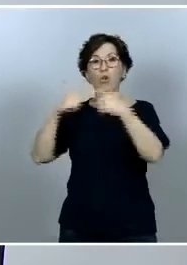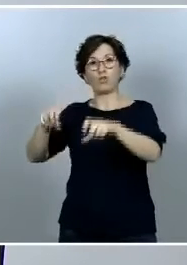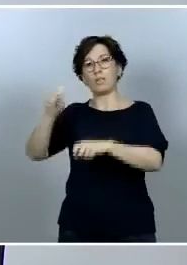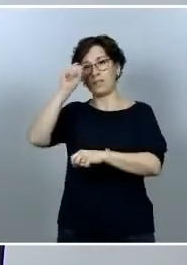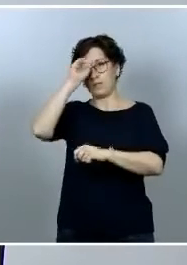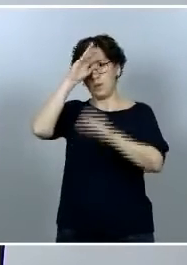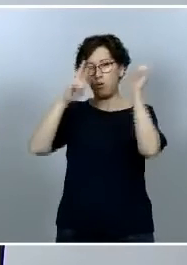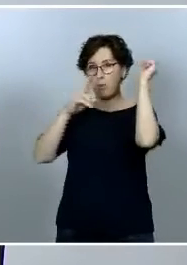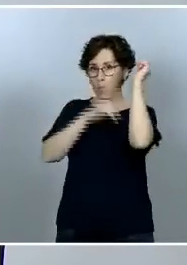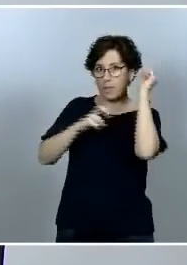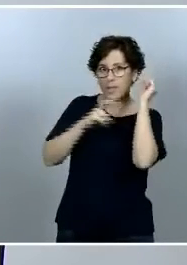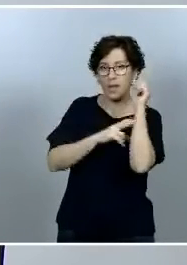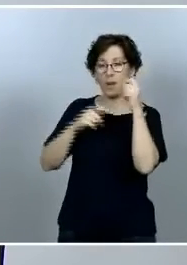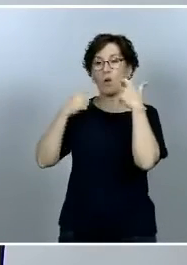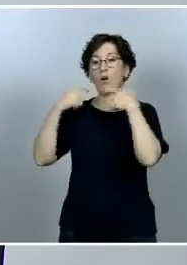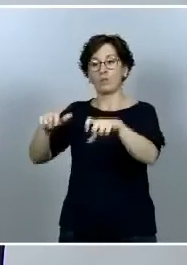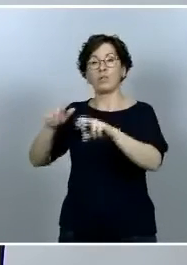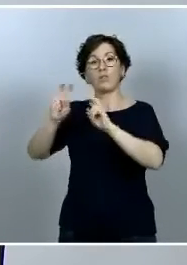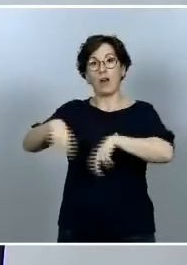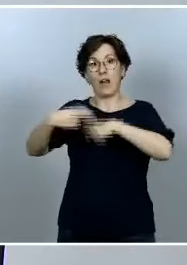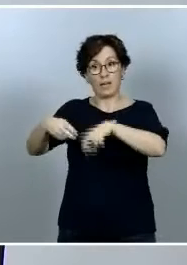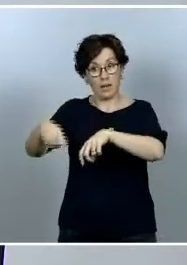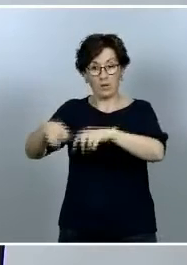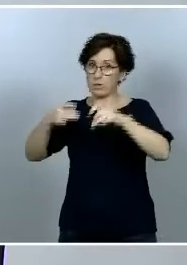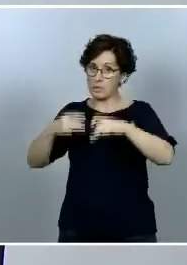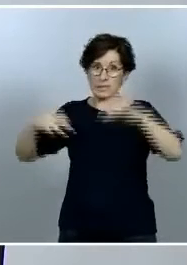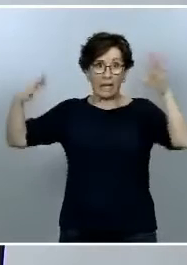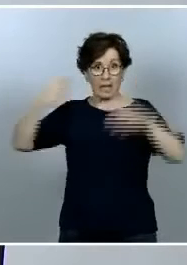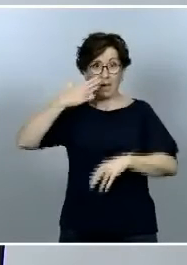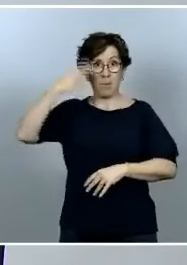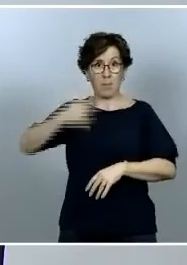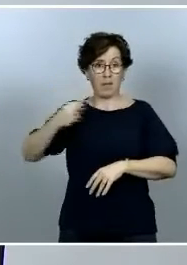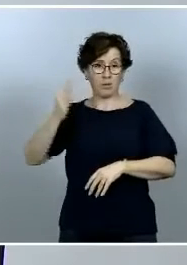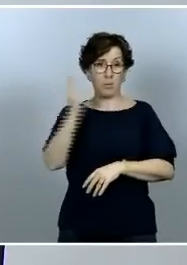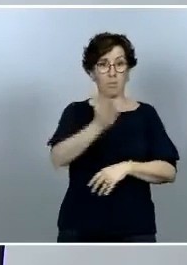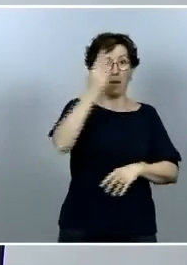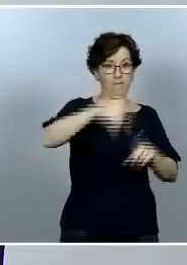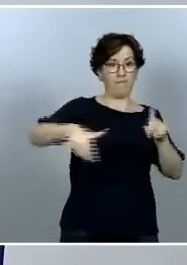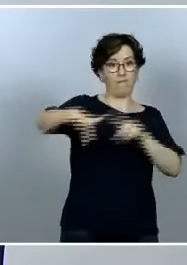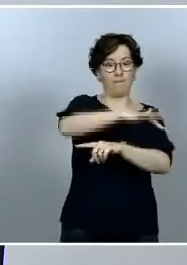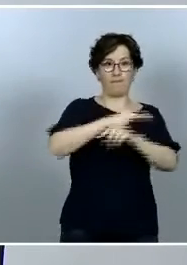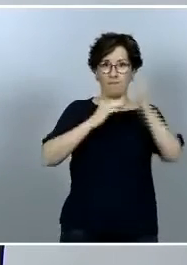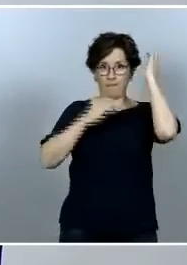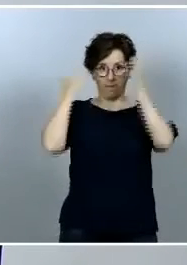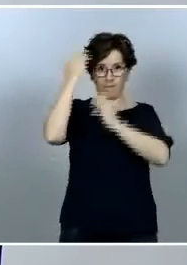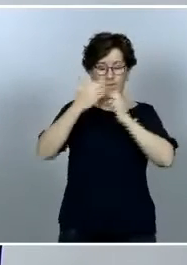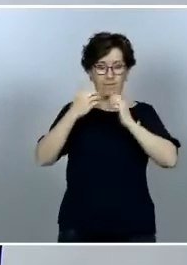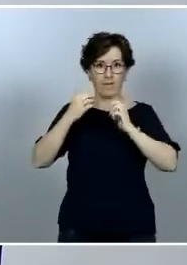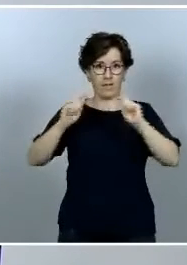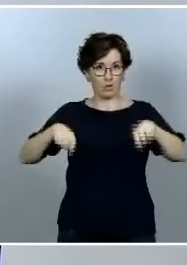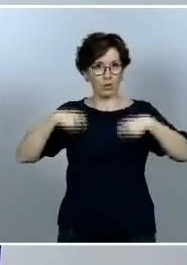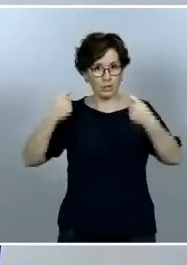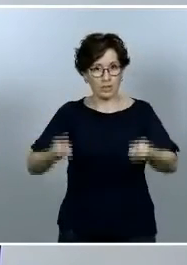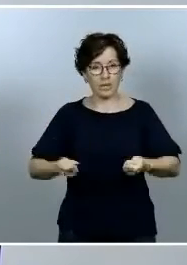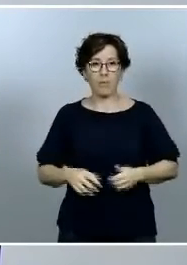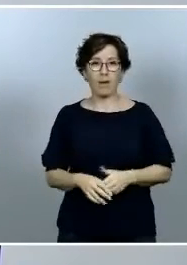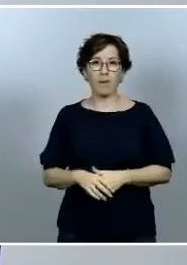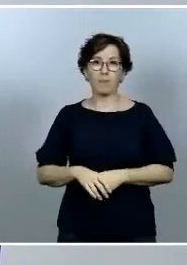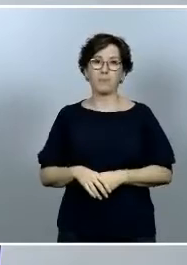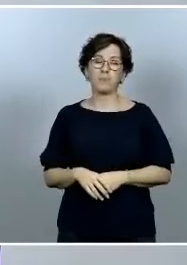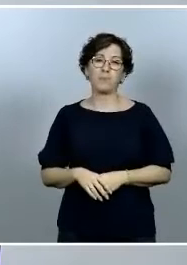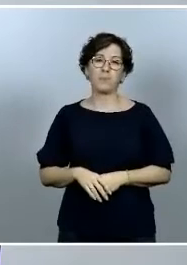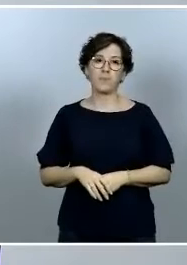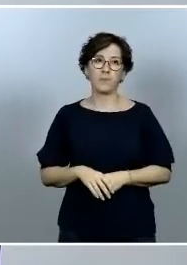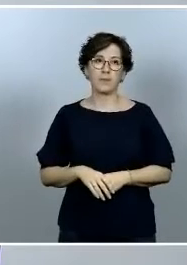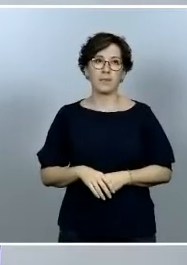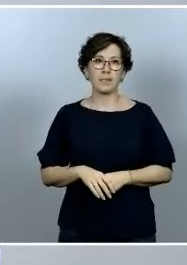particularmente peligrosas para este ecosistema y quiero destacar también la tarea que desde allí